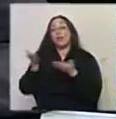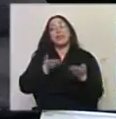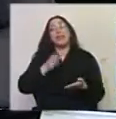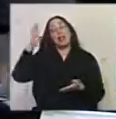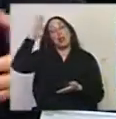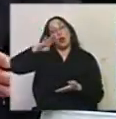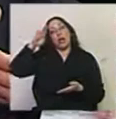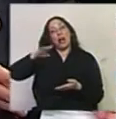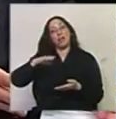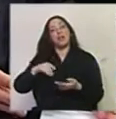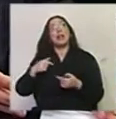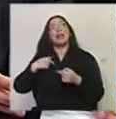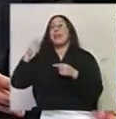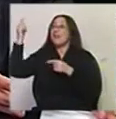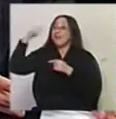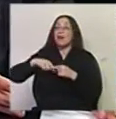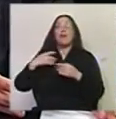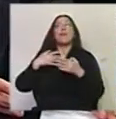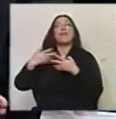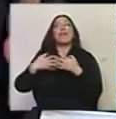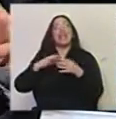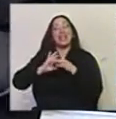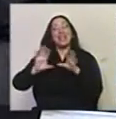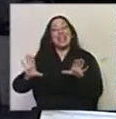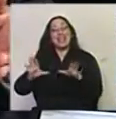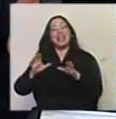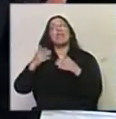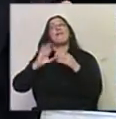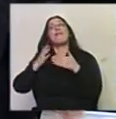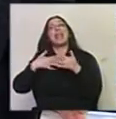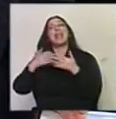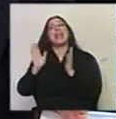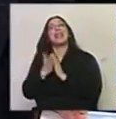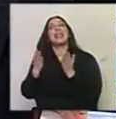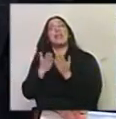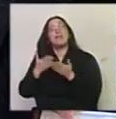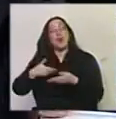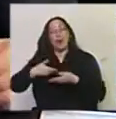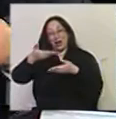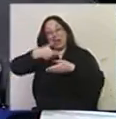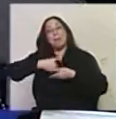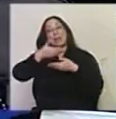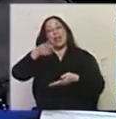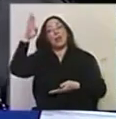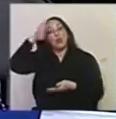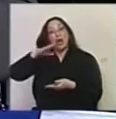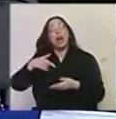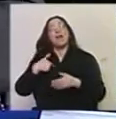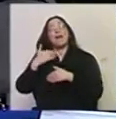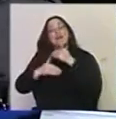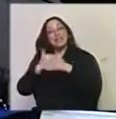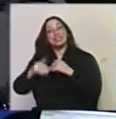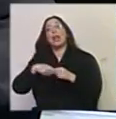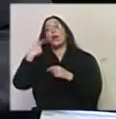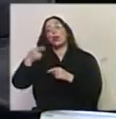esta temporada. Venimos de la Feria del Libro en Buenos Aires, donde Montevideo fue invitada de honor también. Vamos a avanzar hacia otras